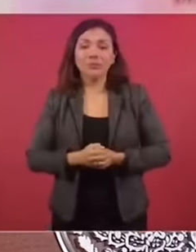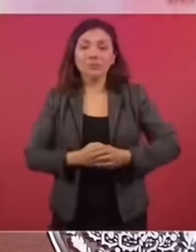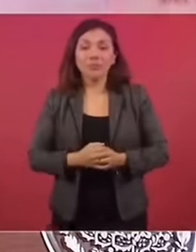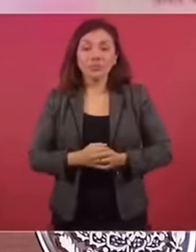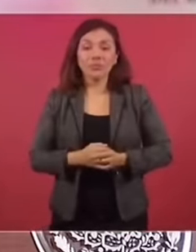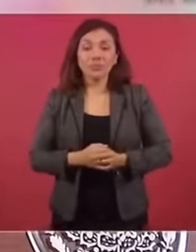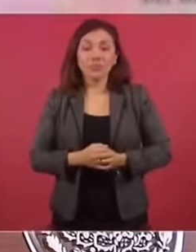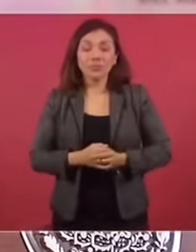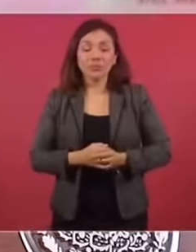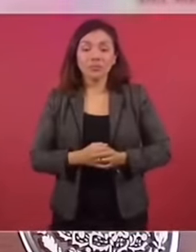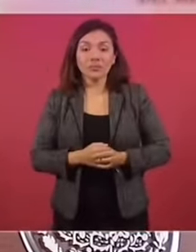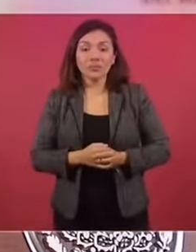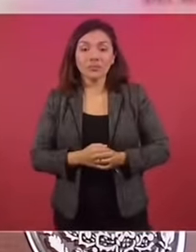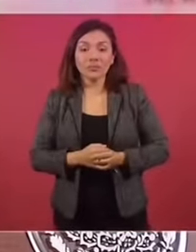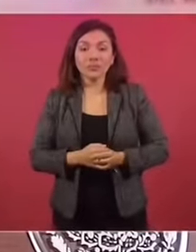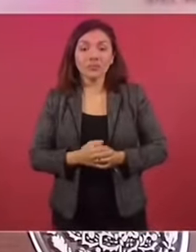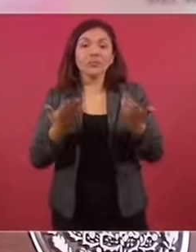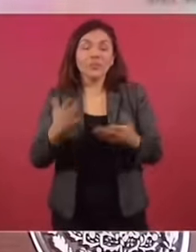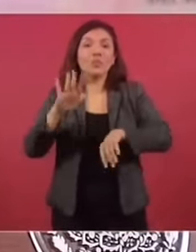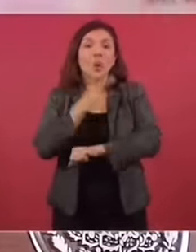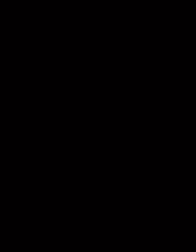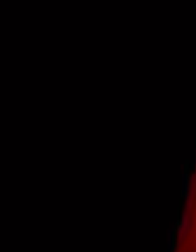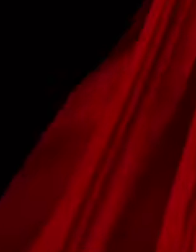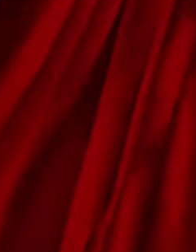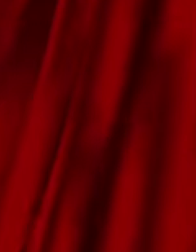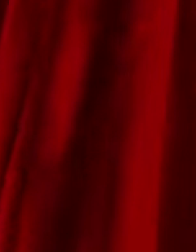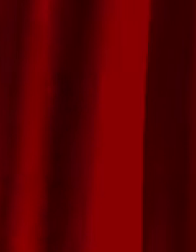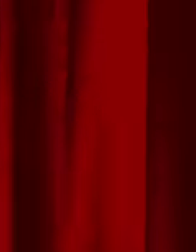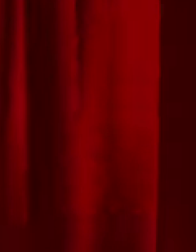es que es algo polémico. Que es algo polémico. Muchas Gracias. Gracias